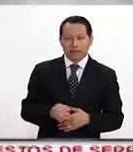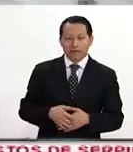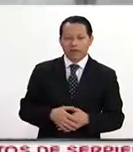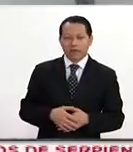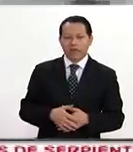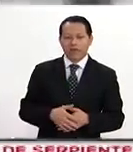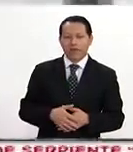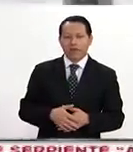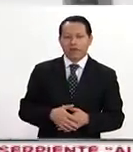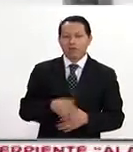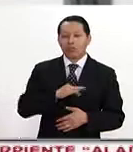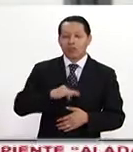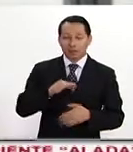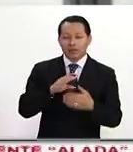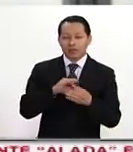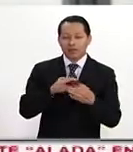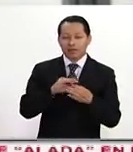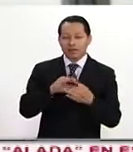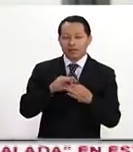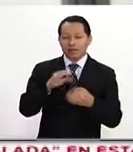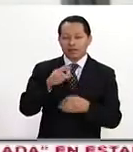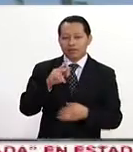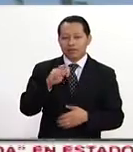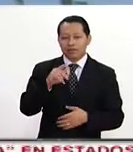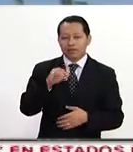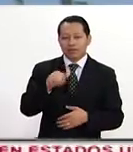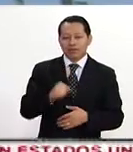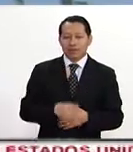Que nos precisas que además de Petrobras hay otras empresas.